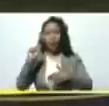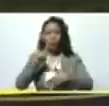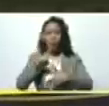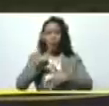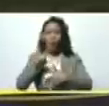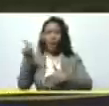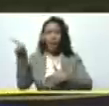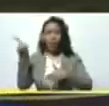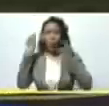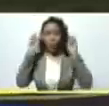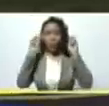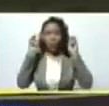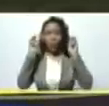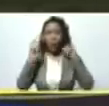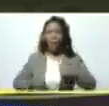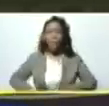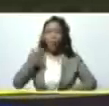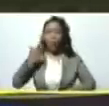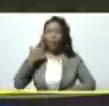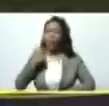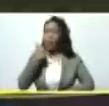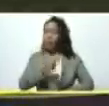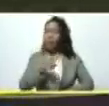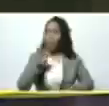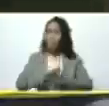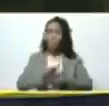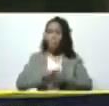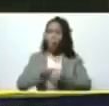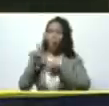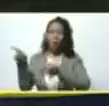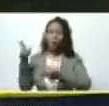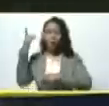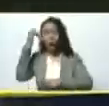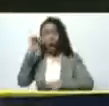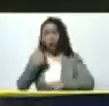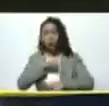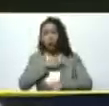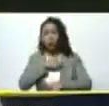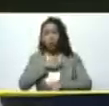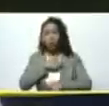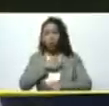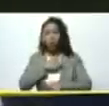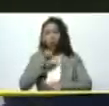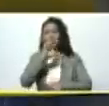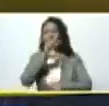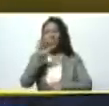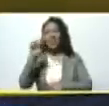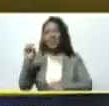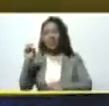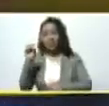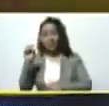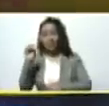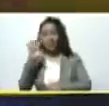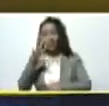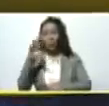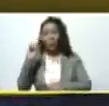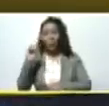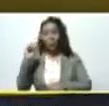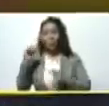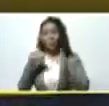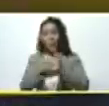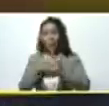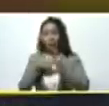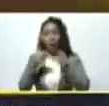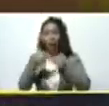es un elemento importante a destacar por ello contamos aproximadamente con más de trescientas cincuenta mil